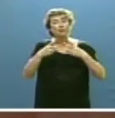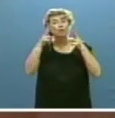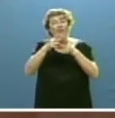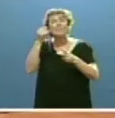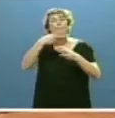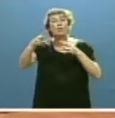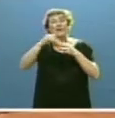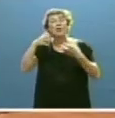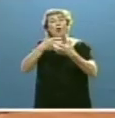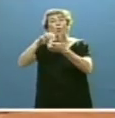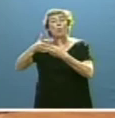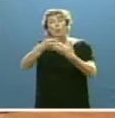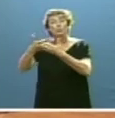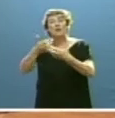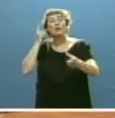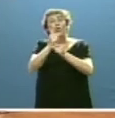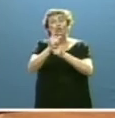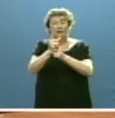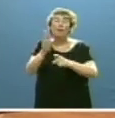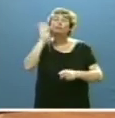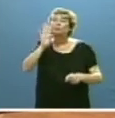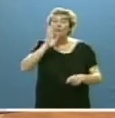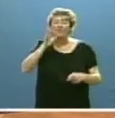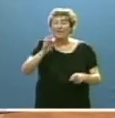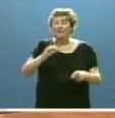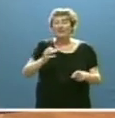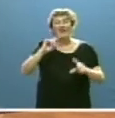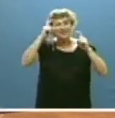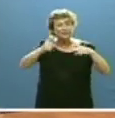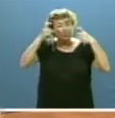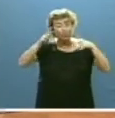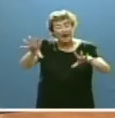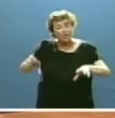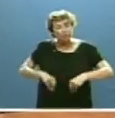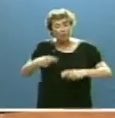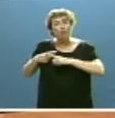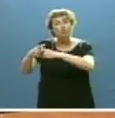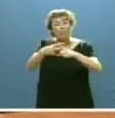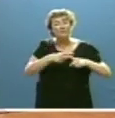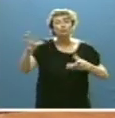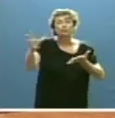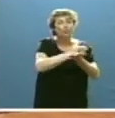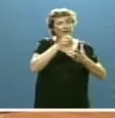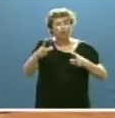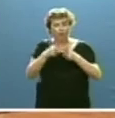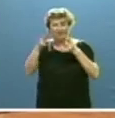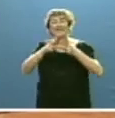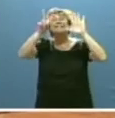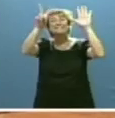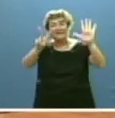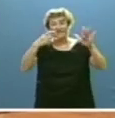y la lucha contra la corrupción han de ser esfuerzos asumidos y compartidos por toda la sociedad. Siete,